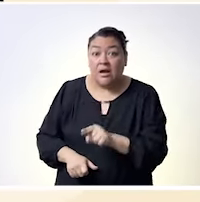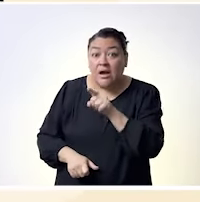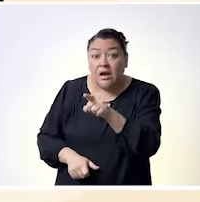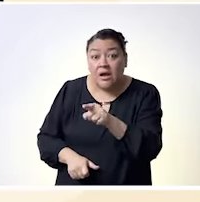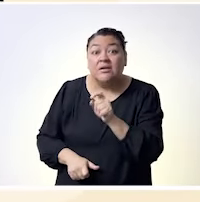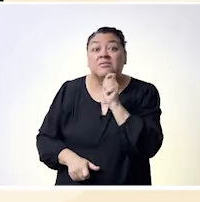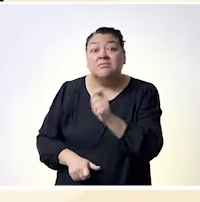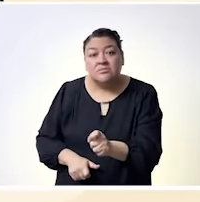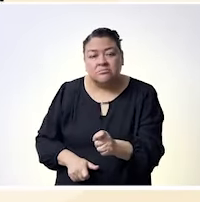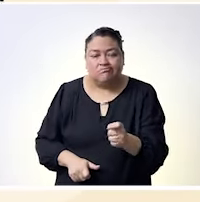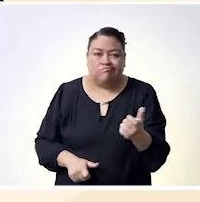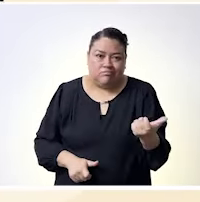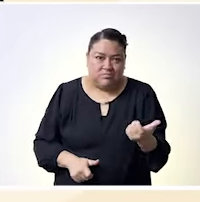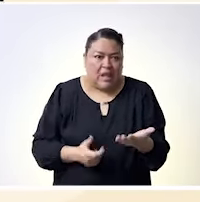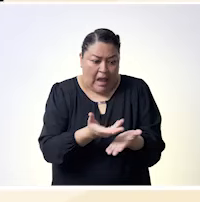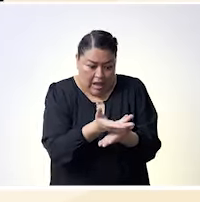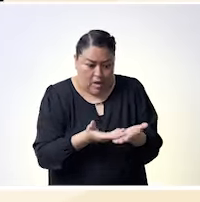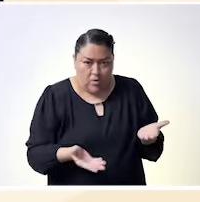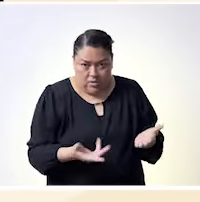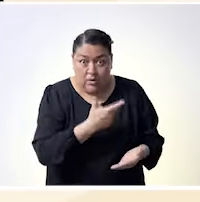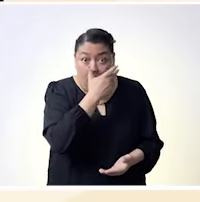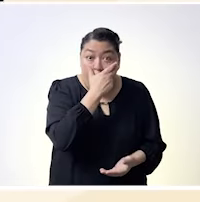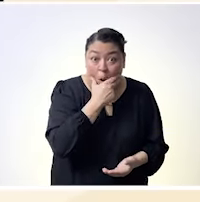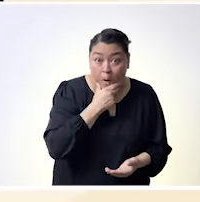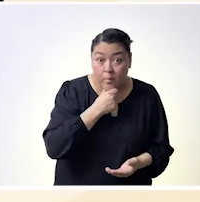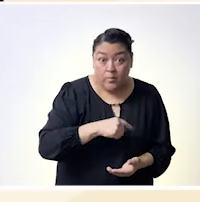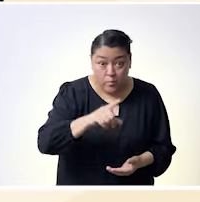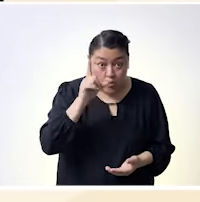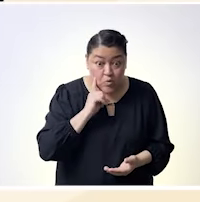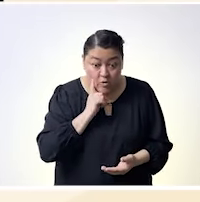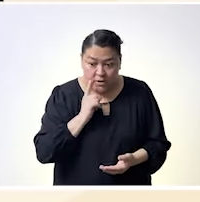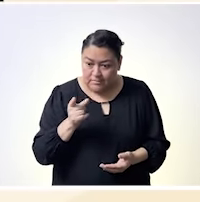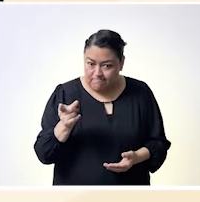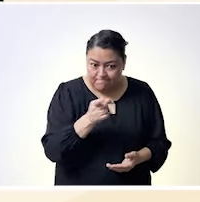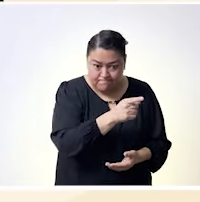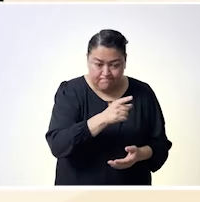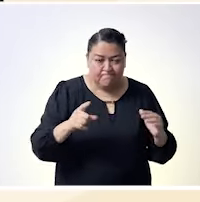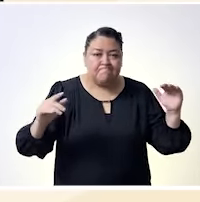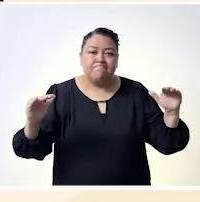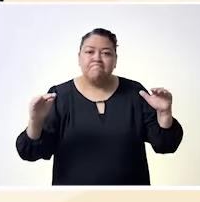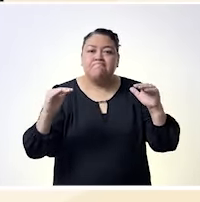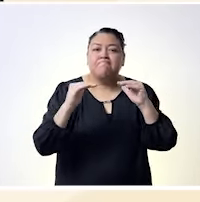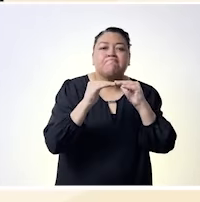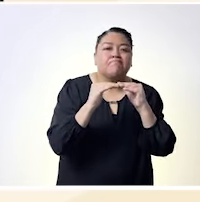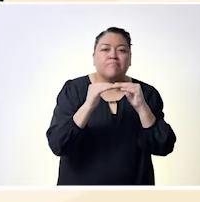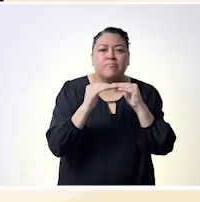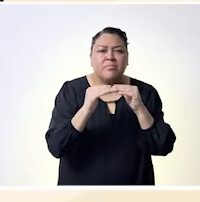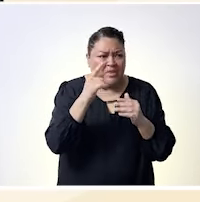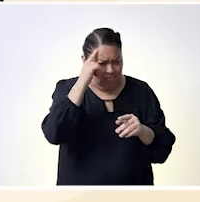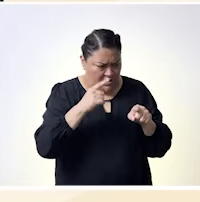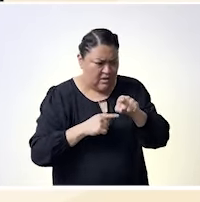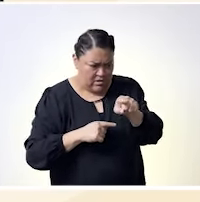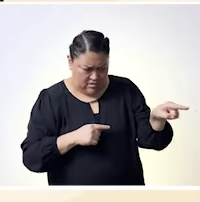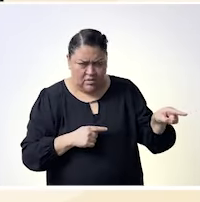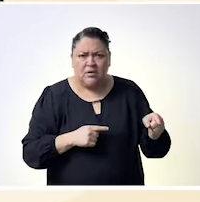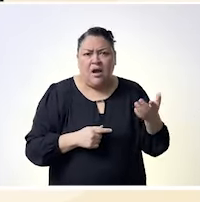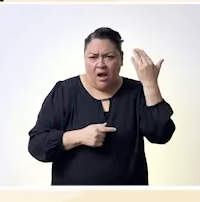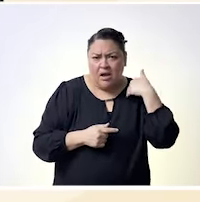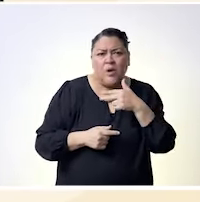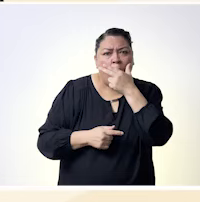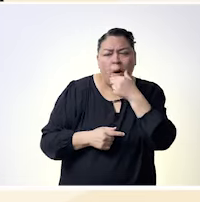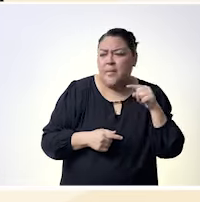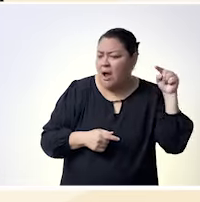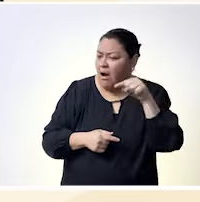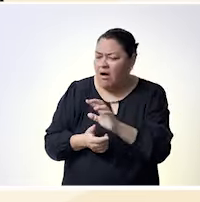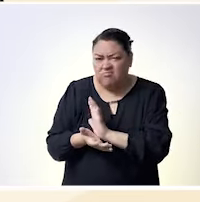del sufragismo que en su momento dijeron queremos tener derecho al voto no era solamente yo peleo por mi derecho al voto claro sí